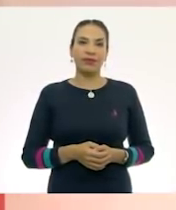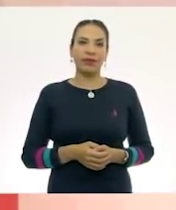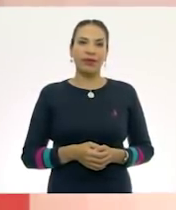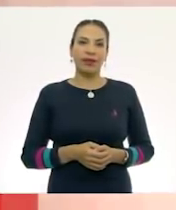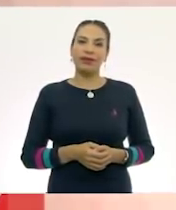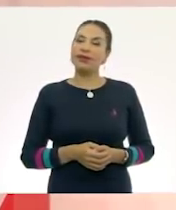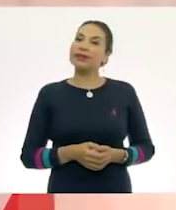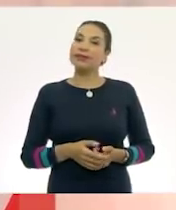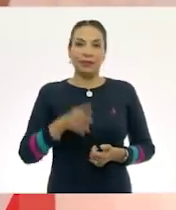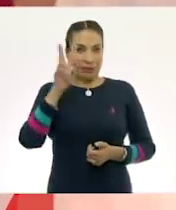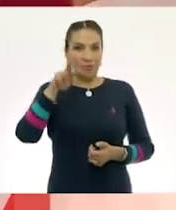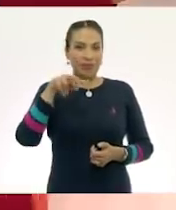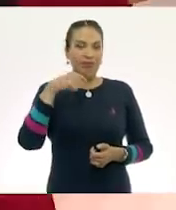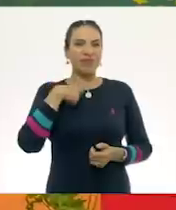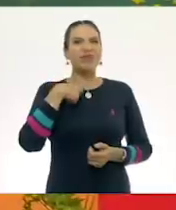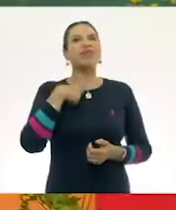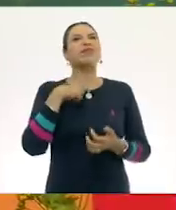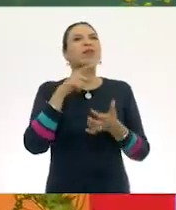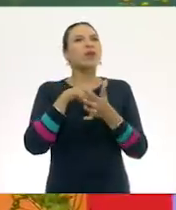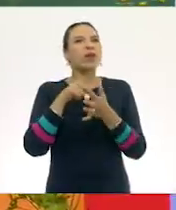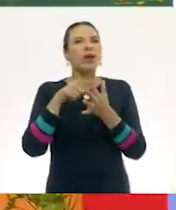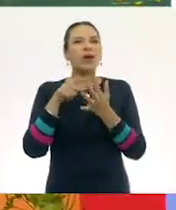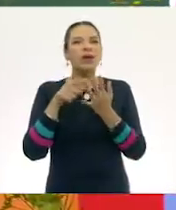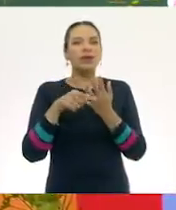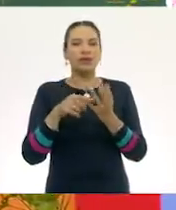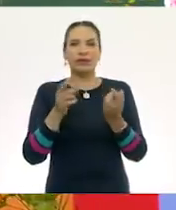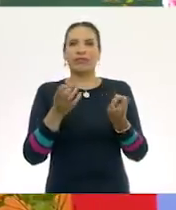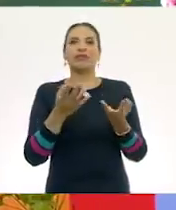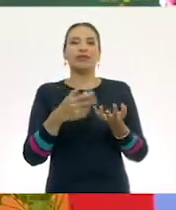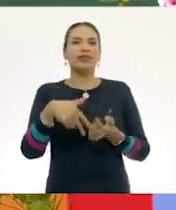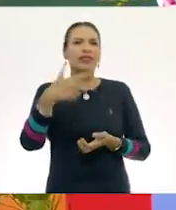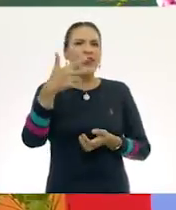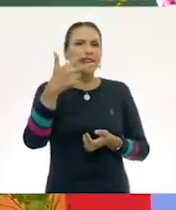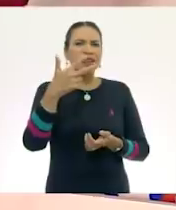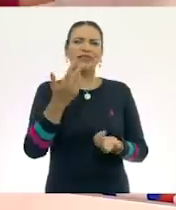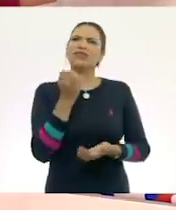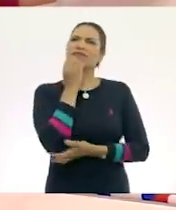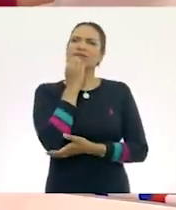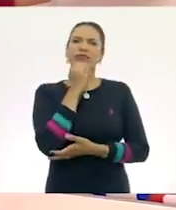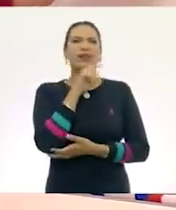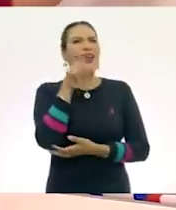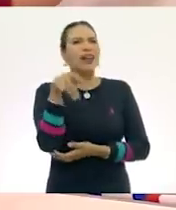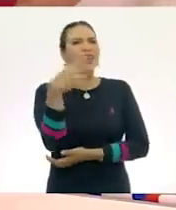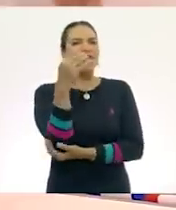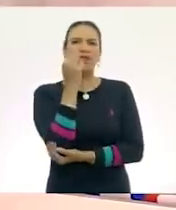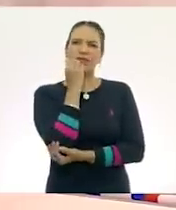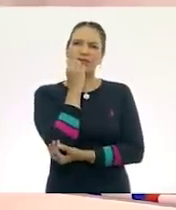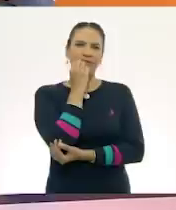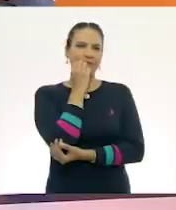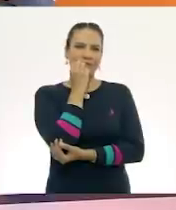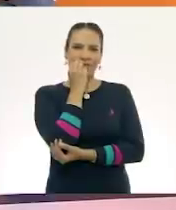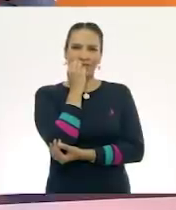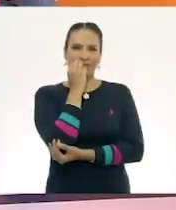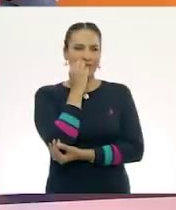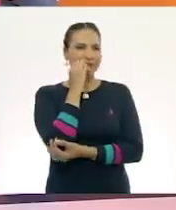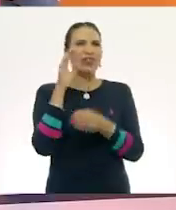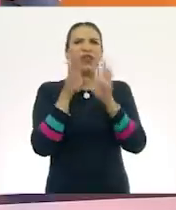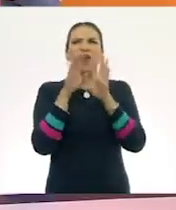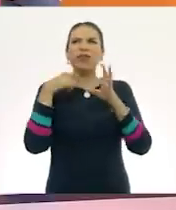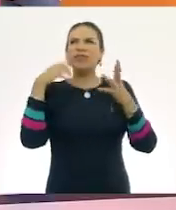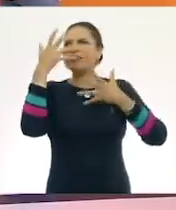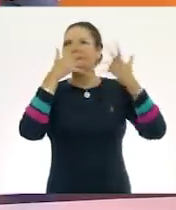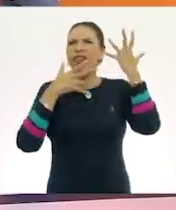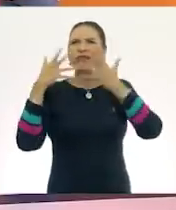es que de verdad yo estaba contando y de repente fueron trece y luego catorce. ¿Cómo le haré para que no me